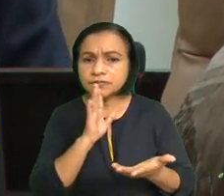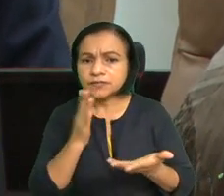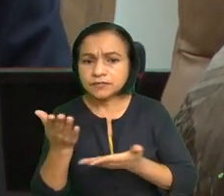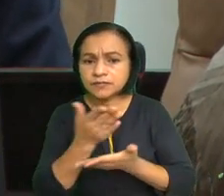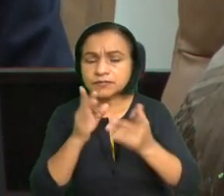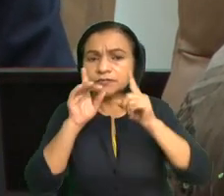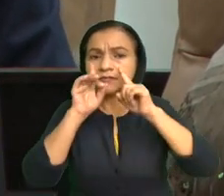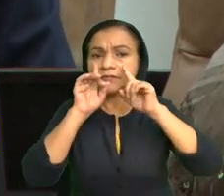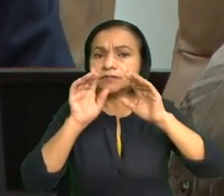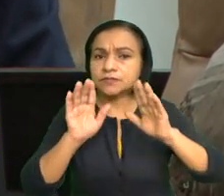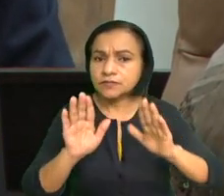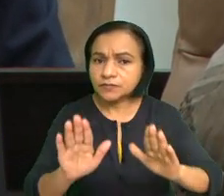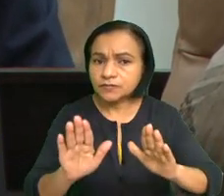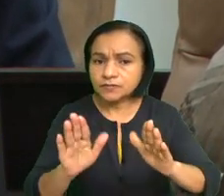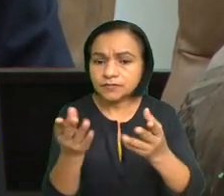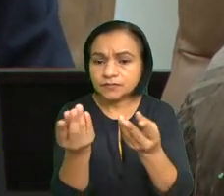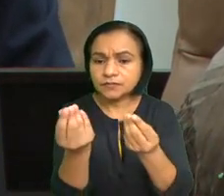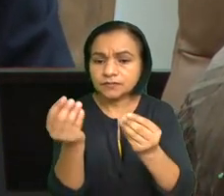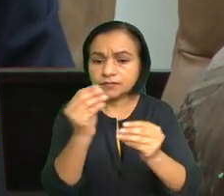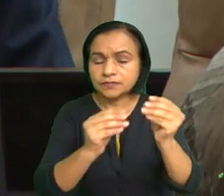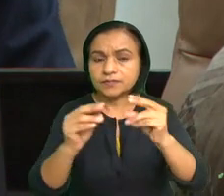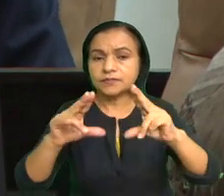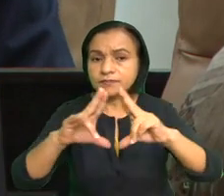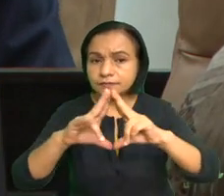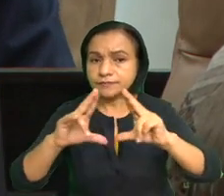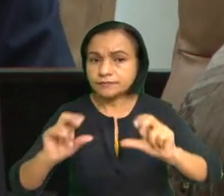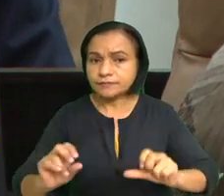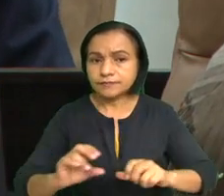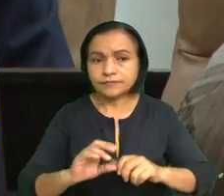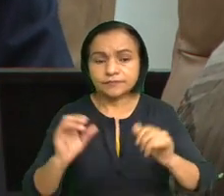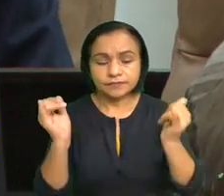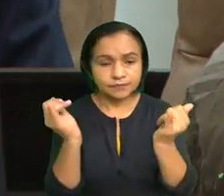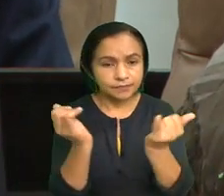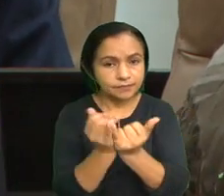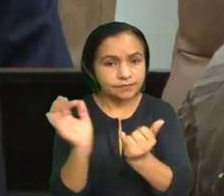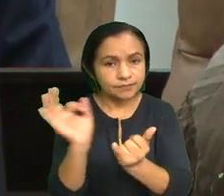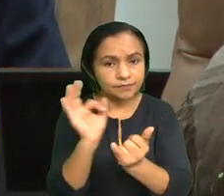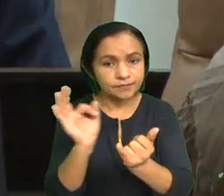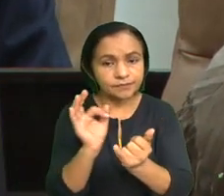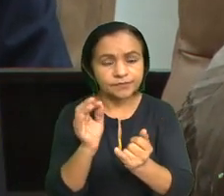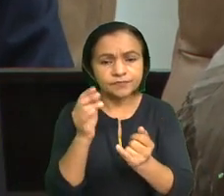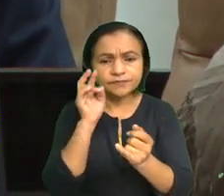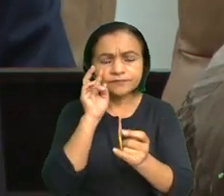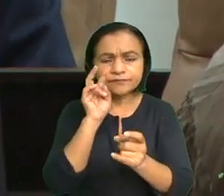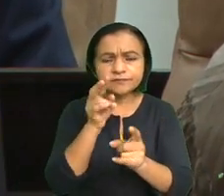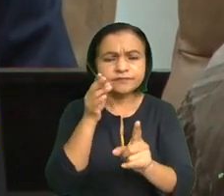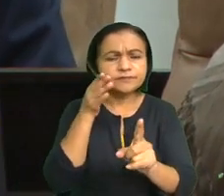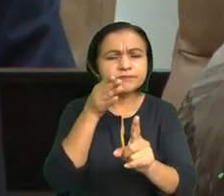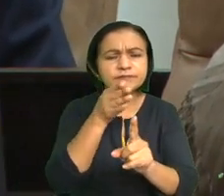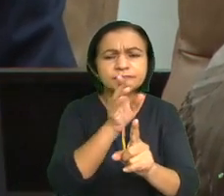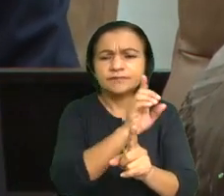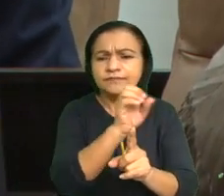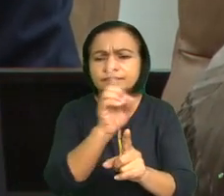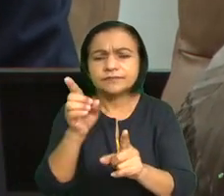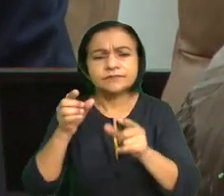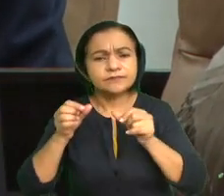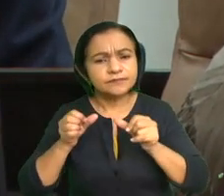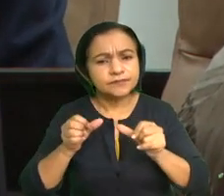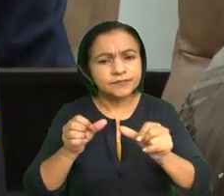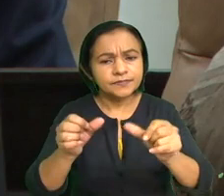protección de la economía nacional. Además, aportará para que continuemos